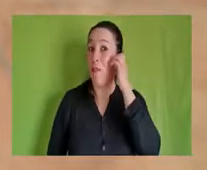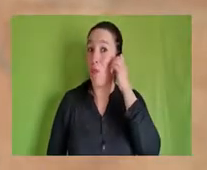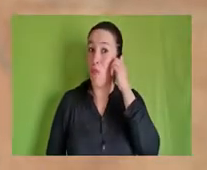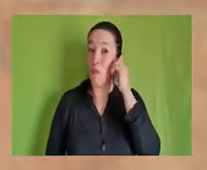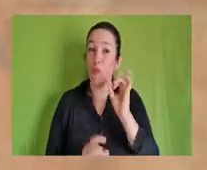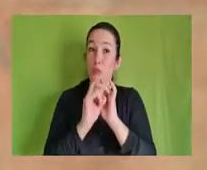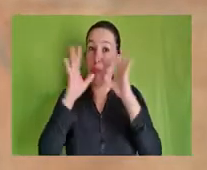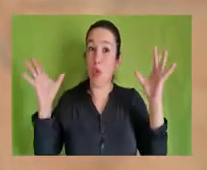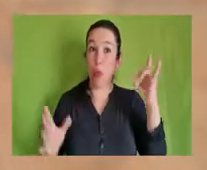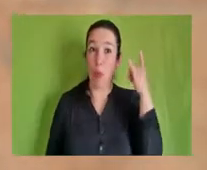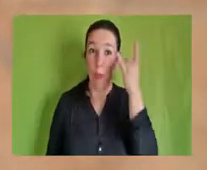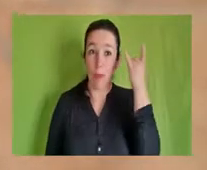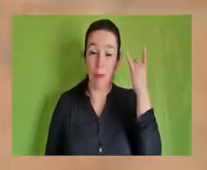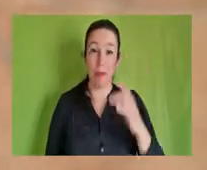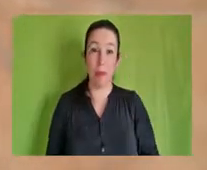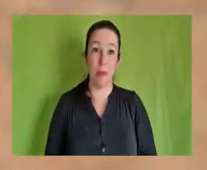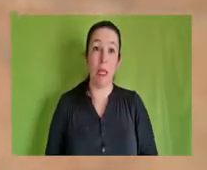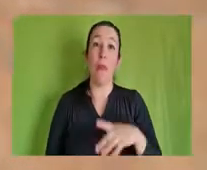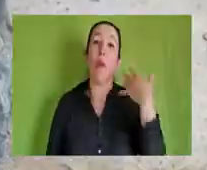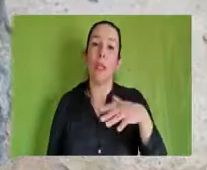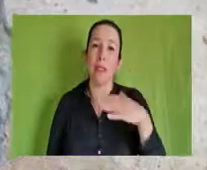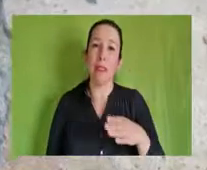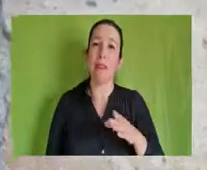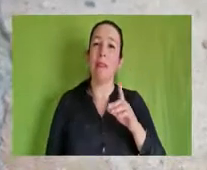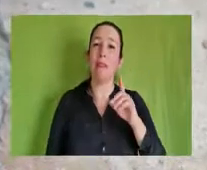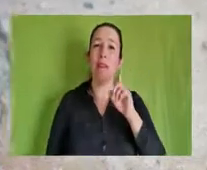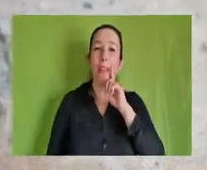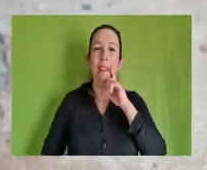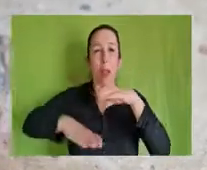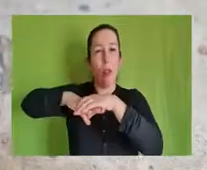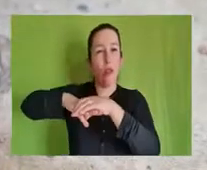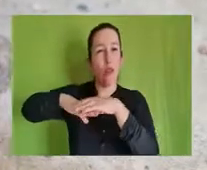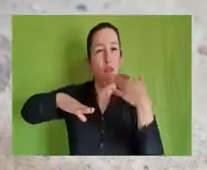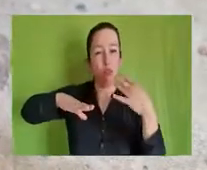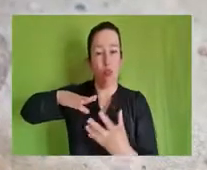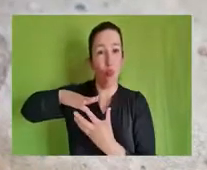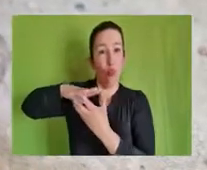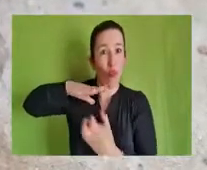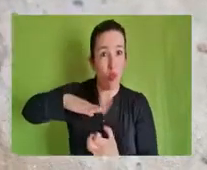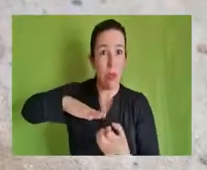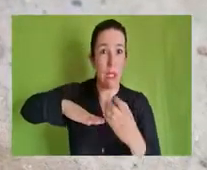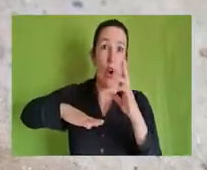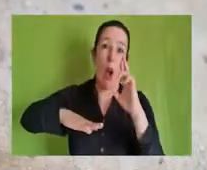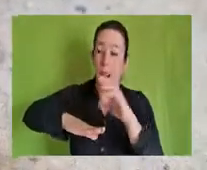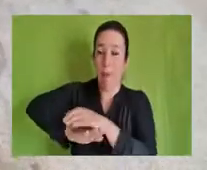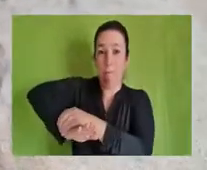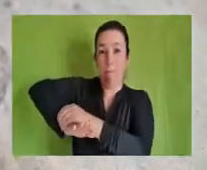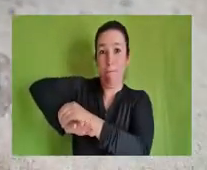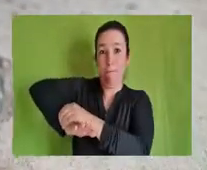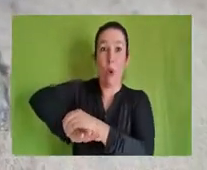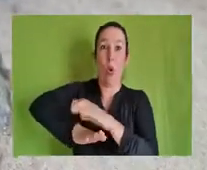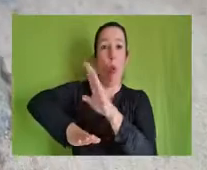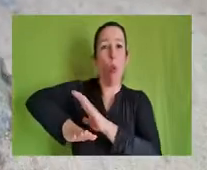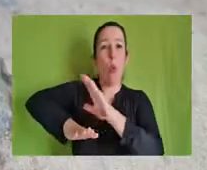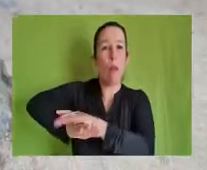teléfono móvil en caso de posible emergencia. Es importante considerar un calzado antideslizante con adherencia y en lo posible caña